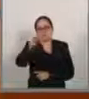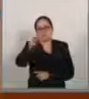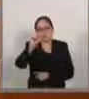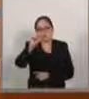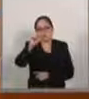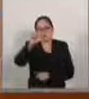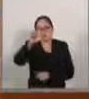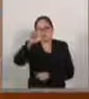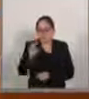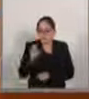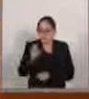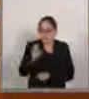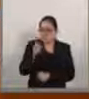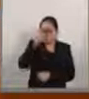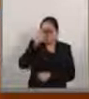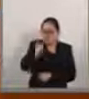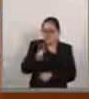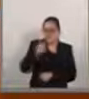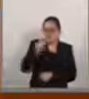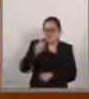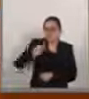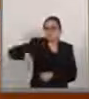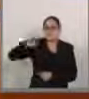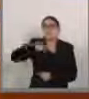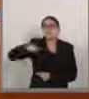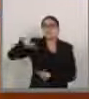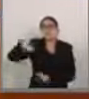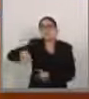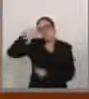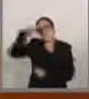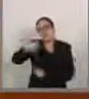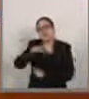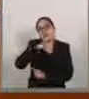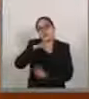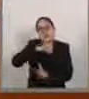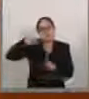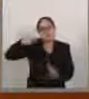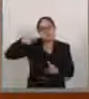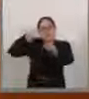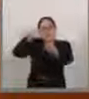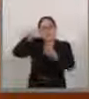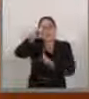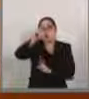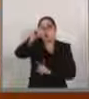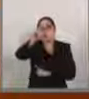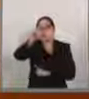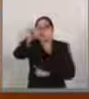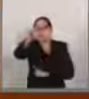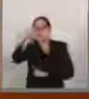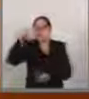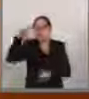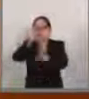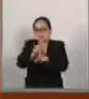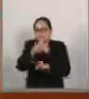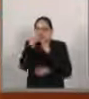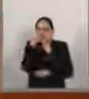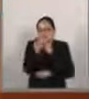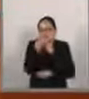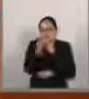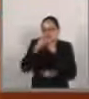aprobado los objetivos de desarrollo sostenible y el número 15 tiene que ver con la